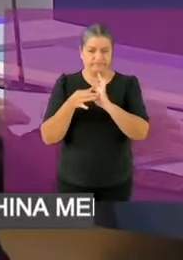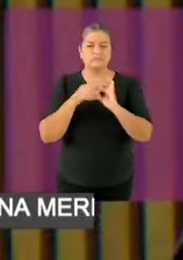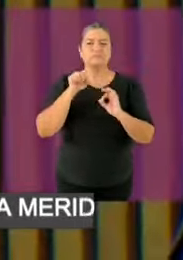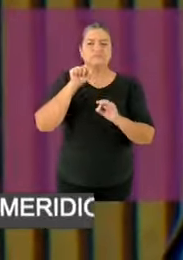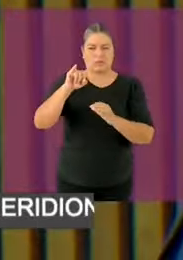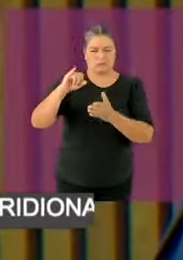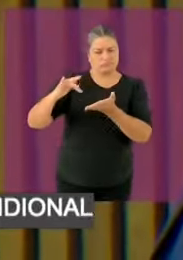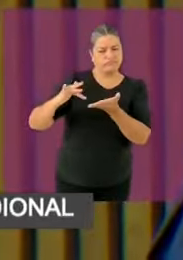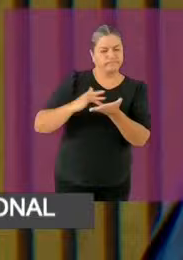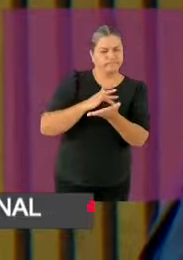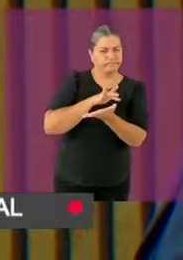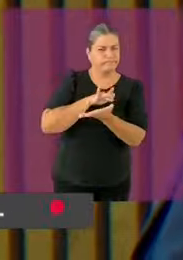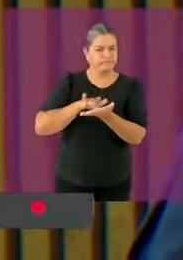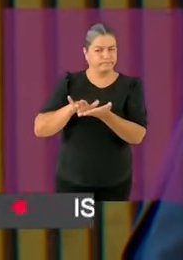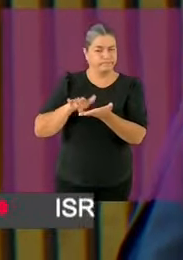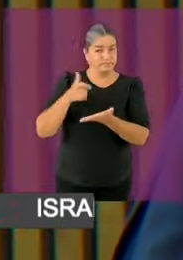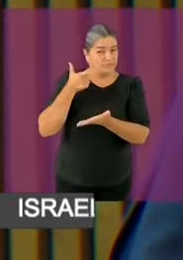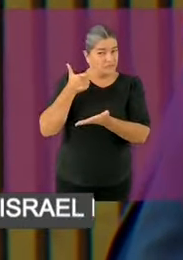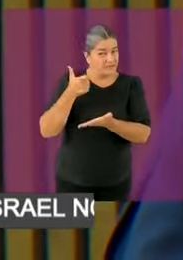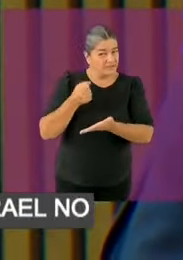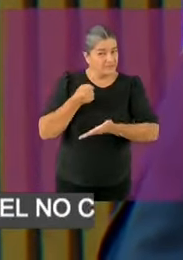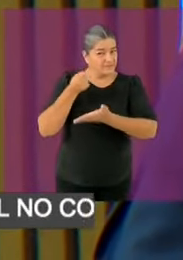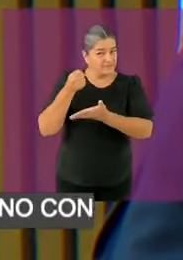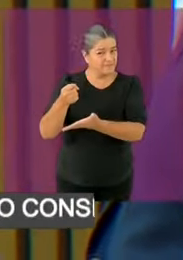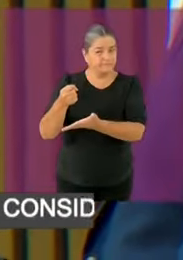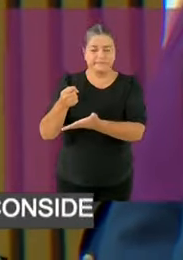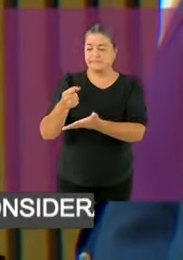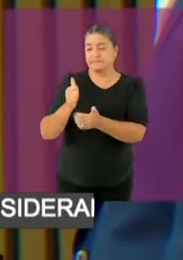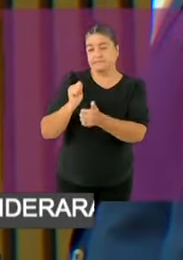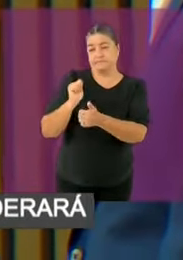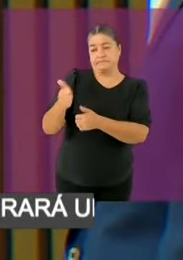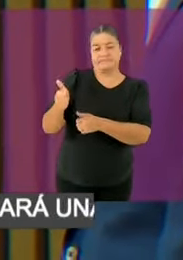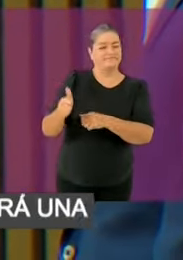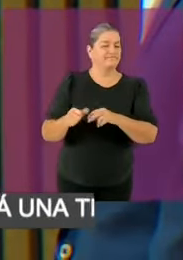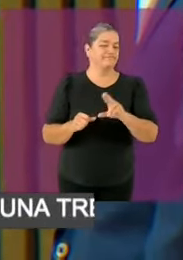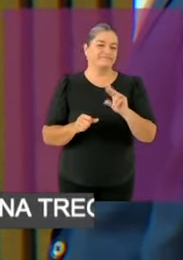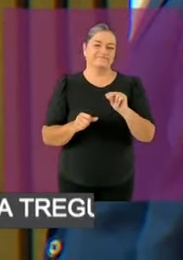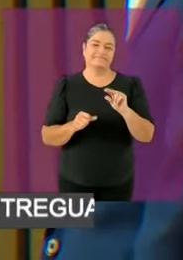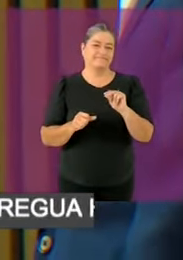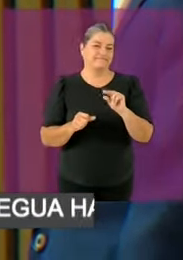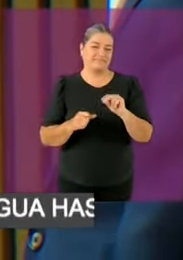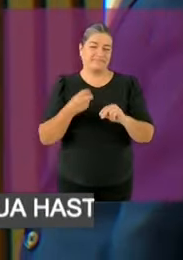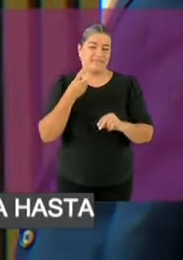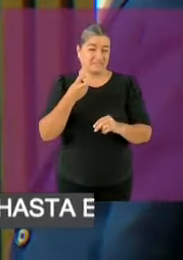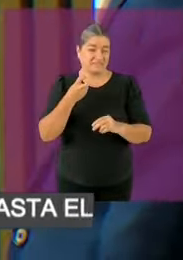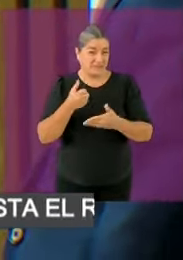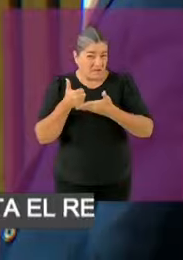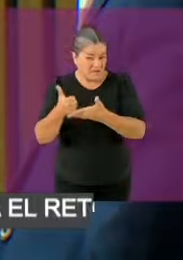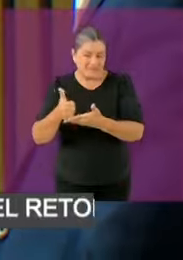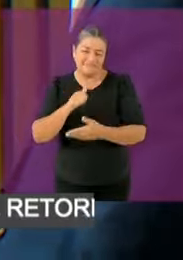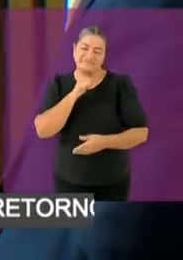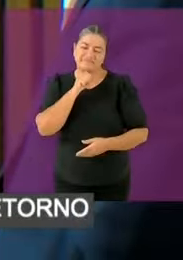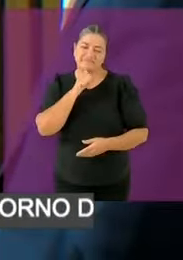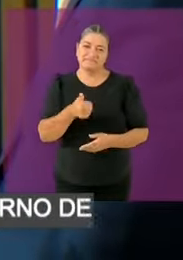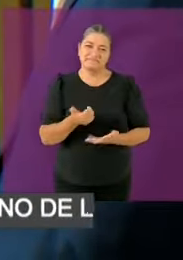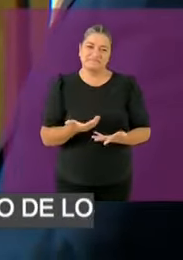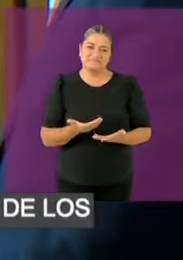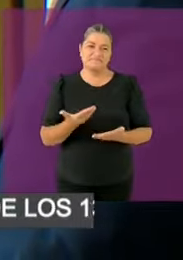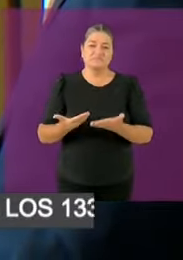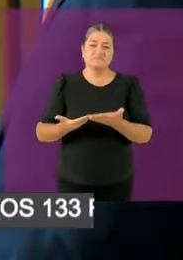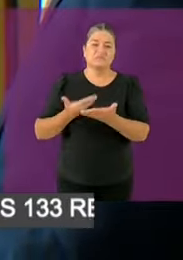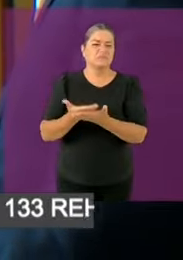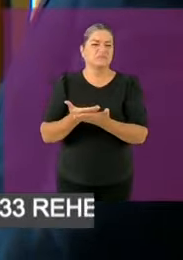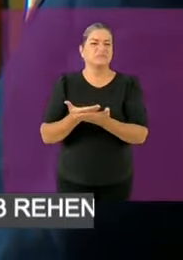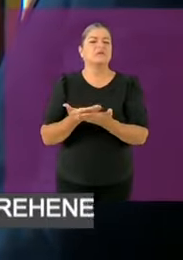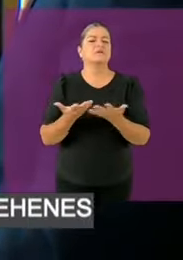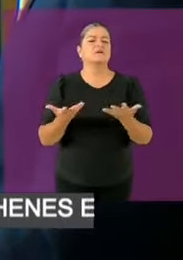corrupción. Ahora, ¿cuáles son nuestras propuestas? La prevención como un tema central, casa por casa, escuela por escuela.